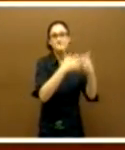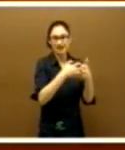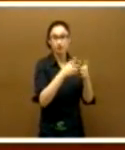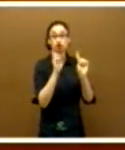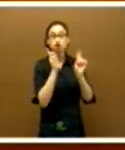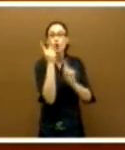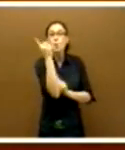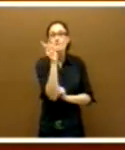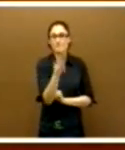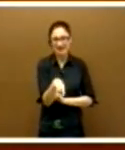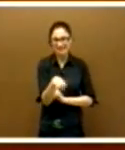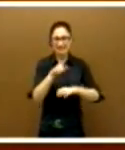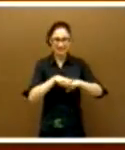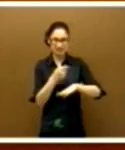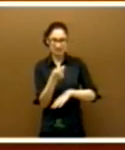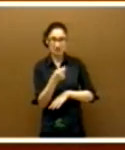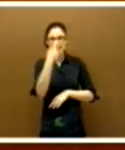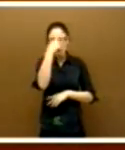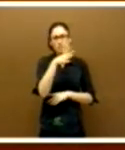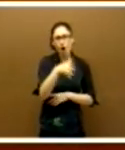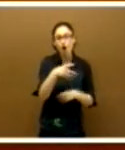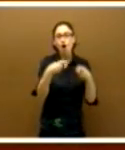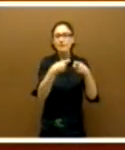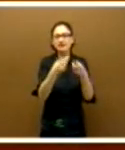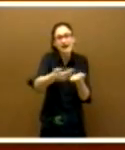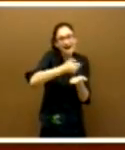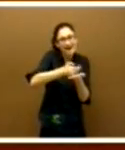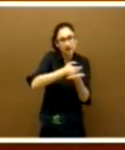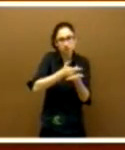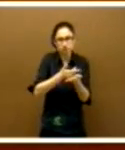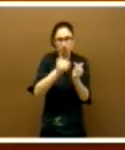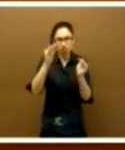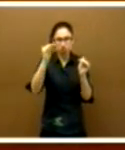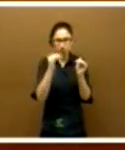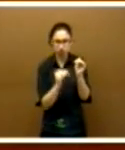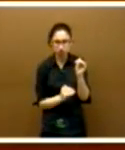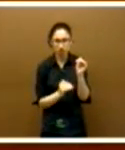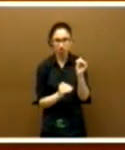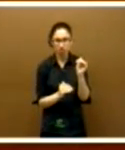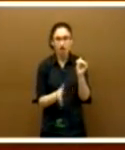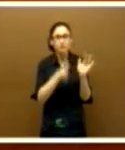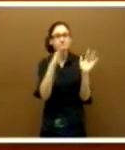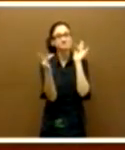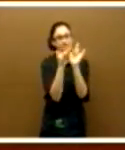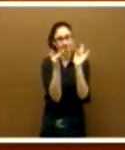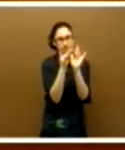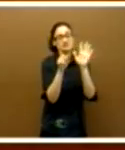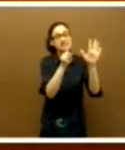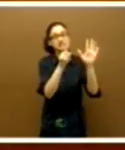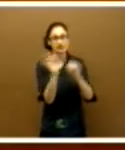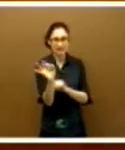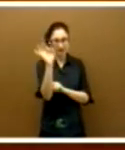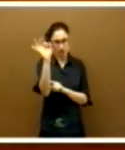tiempo. ¿Y saben por qué? Porque los beneficios de las cooperativas cayeron en picaos. Porque habían contactado que el 60 o